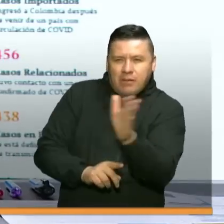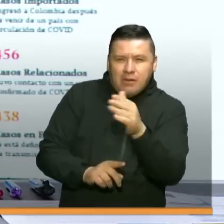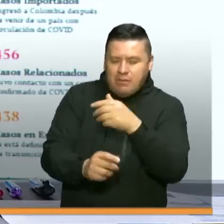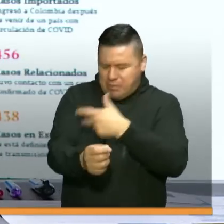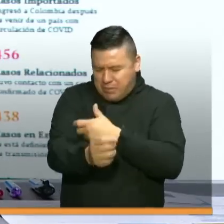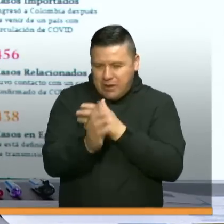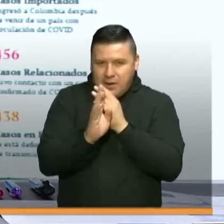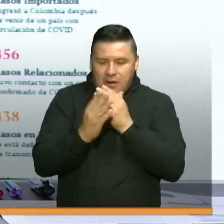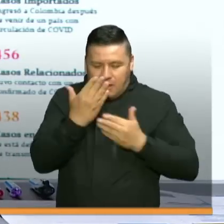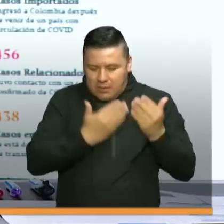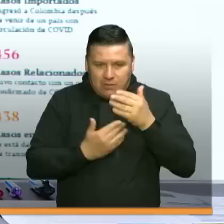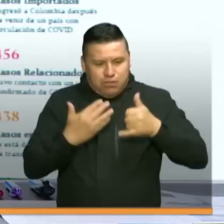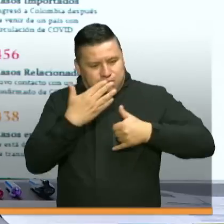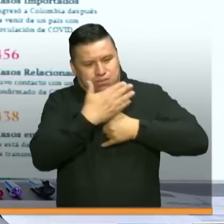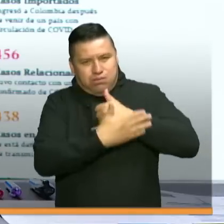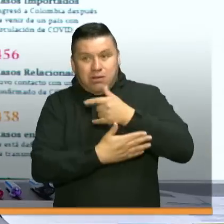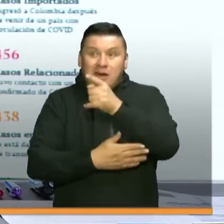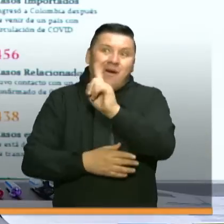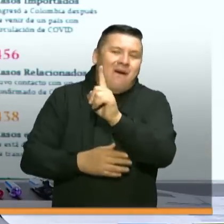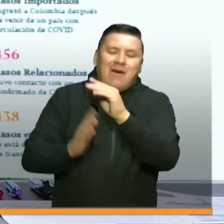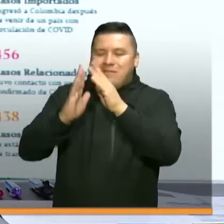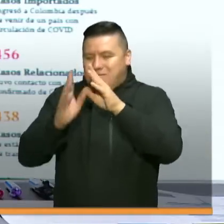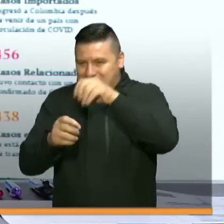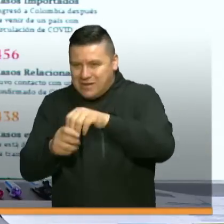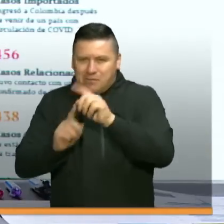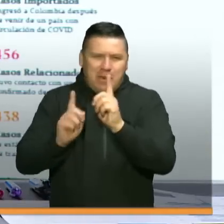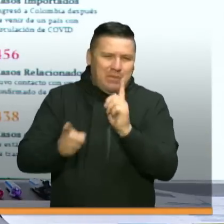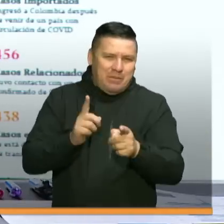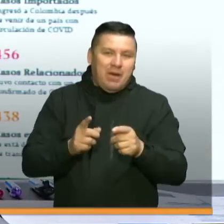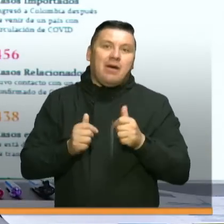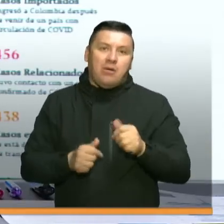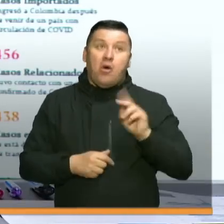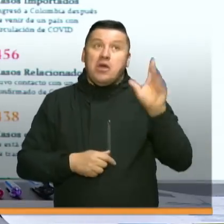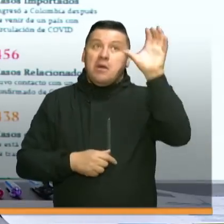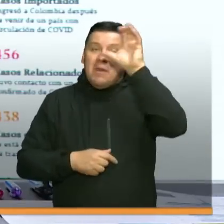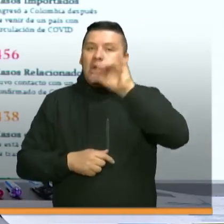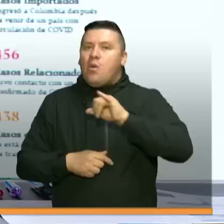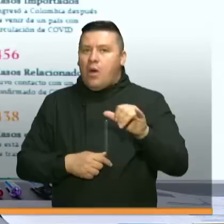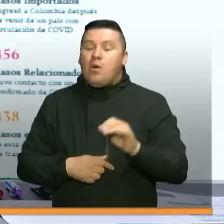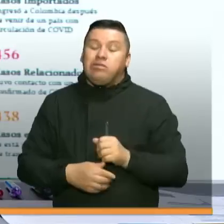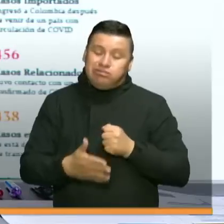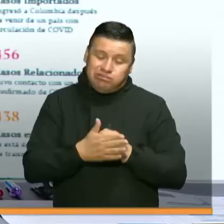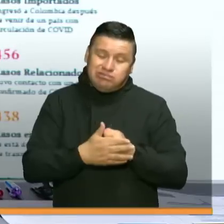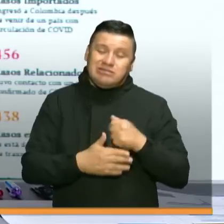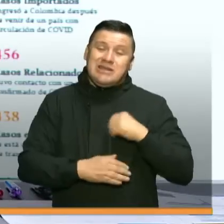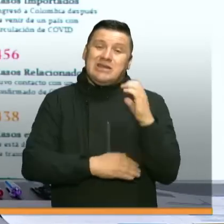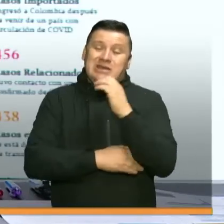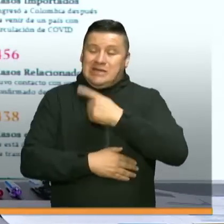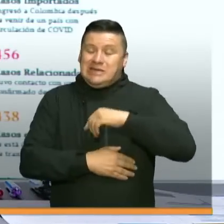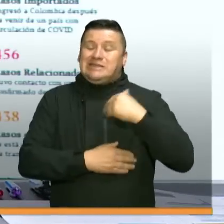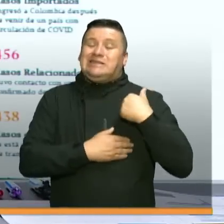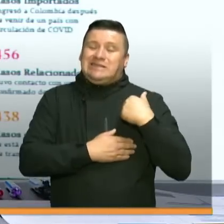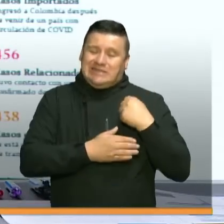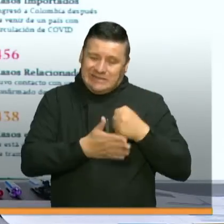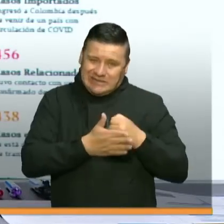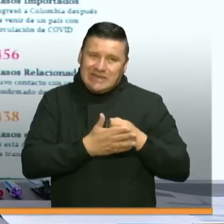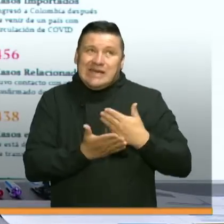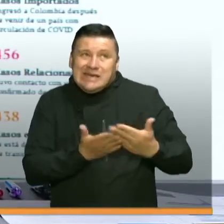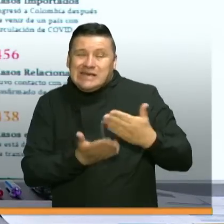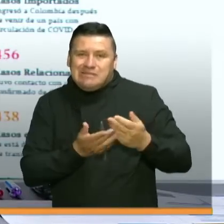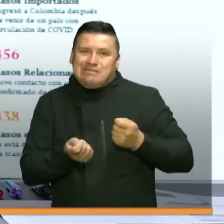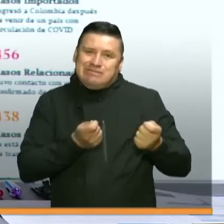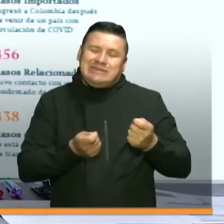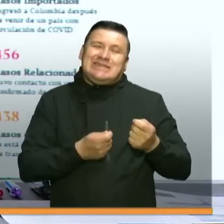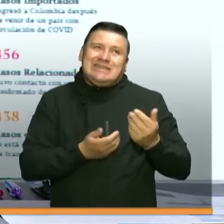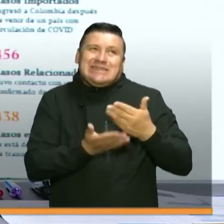trazabilidad y buscar aislamiento de esas cadenas como lo han hecho exitosamente otros países. Ese es un reto para nosotros, es un reto grande, pero